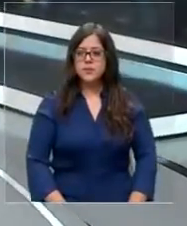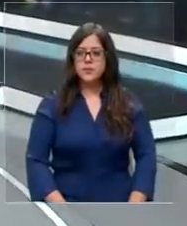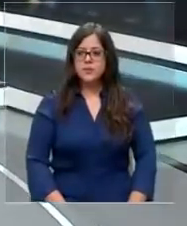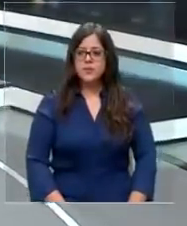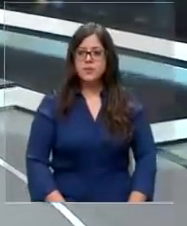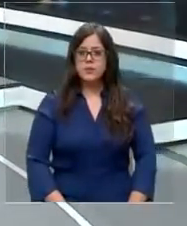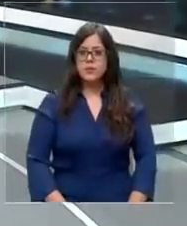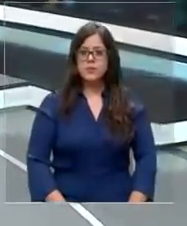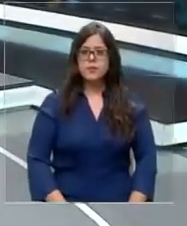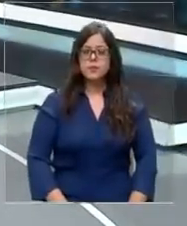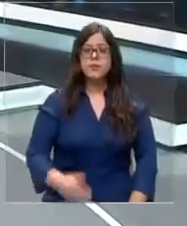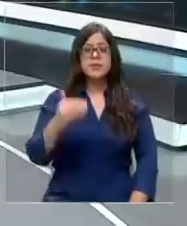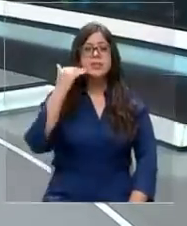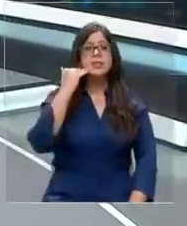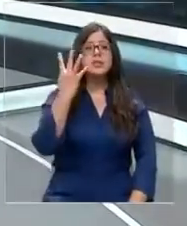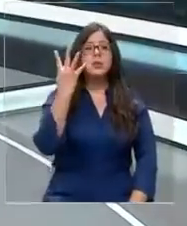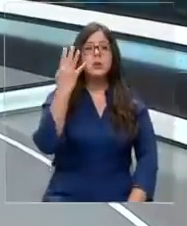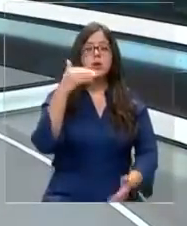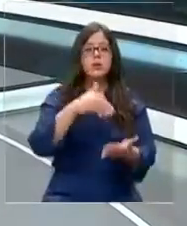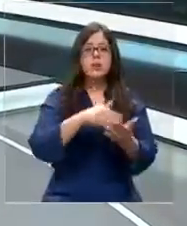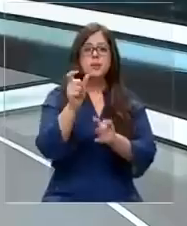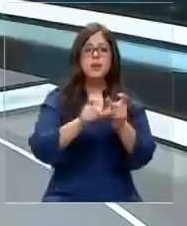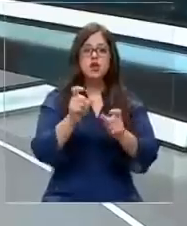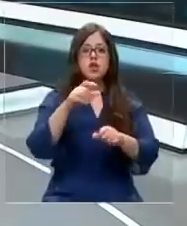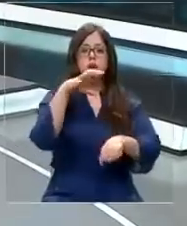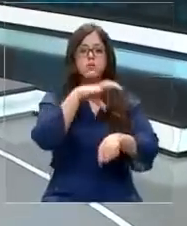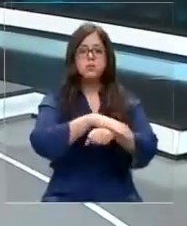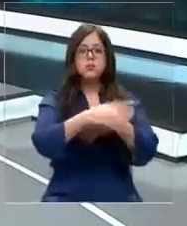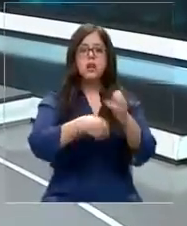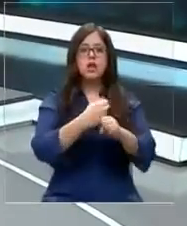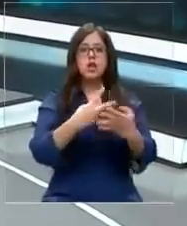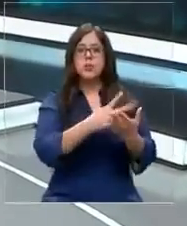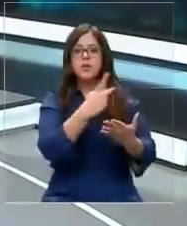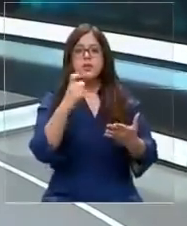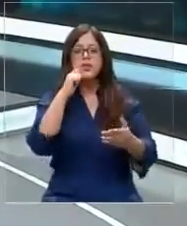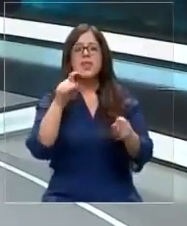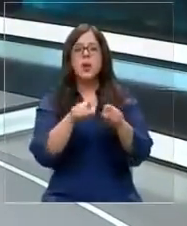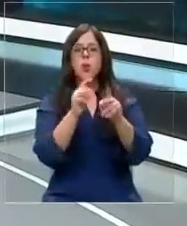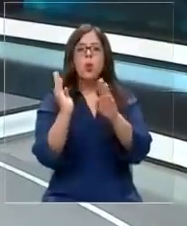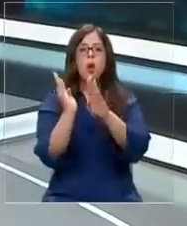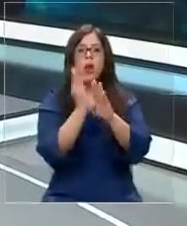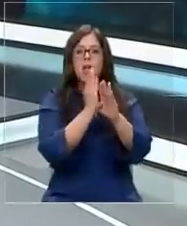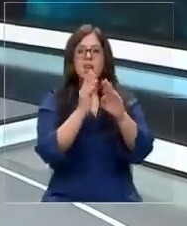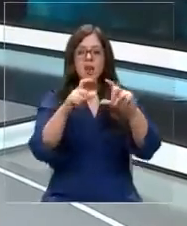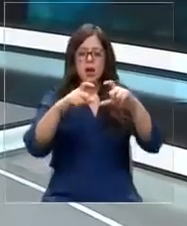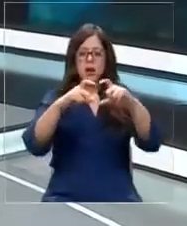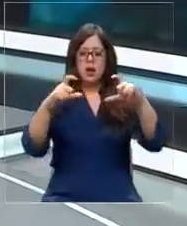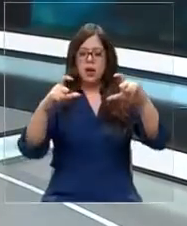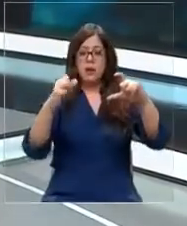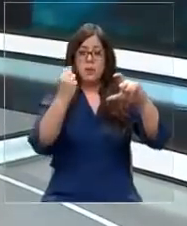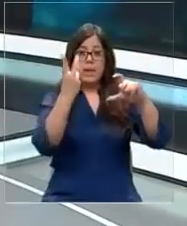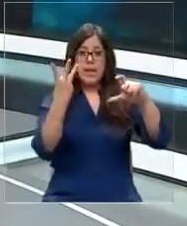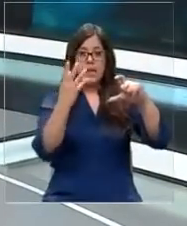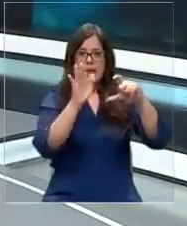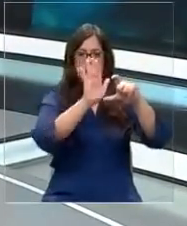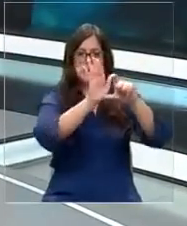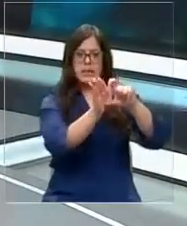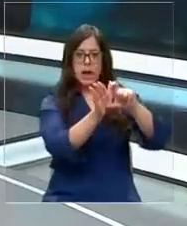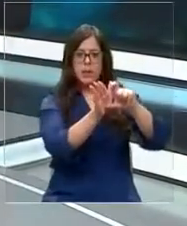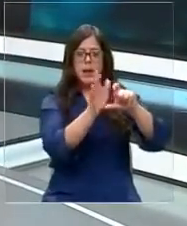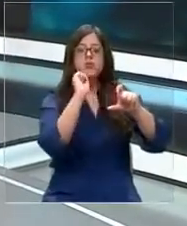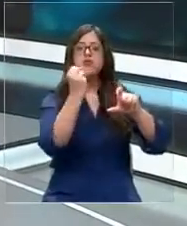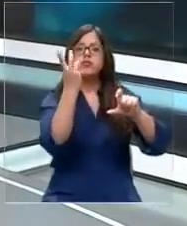Cerca de 4.000 personas fueron detenidas durante el 2021 por ocultar las placas patentes de sus autos. Una cifra